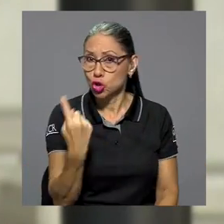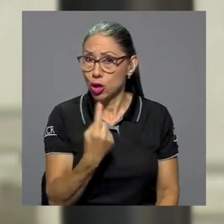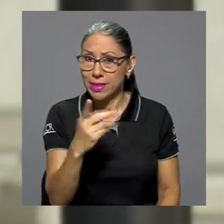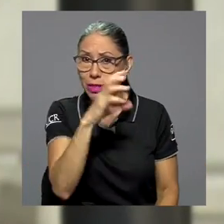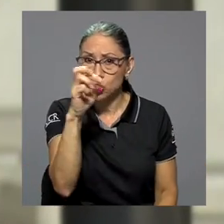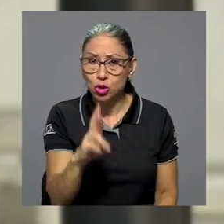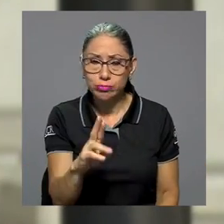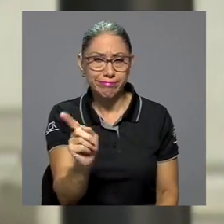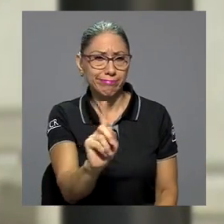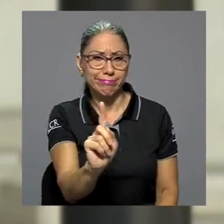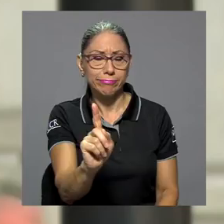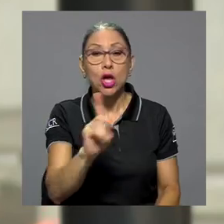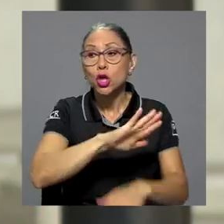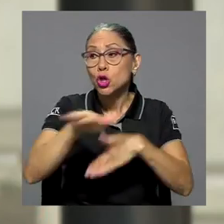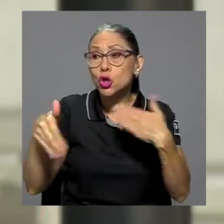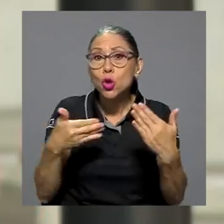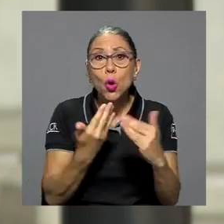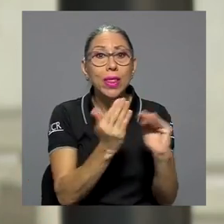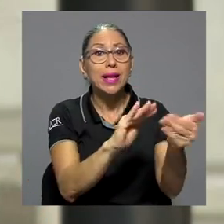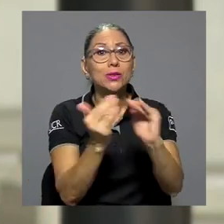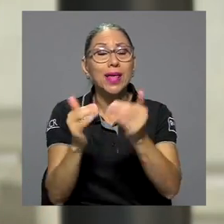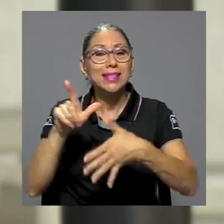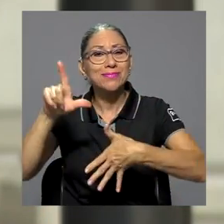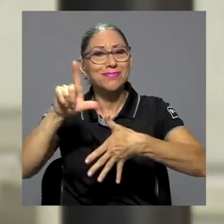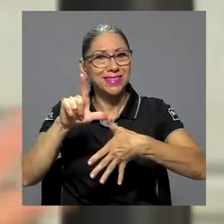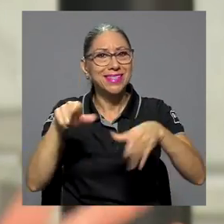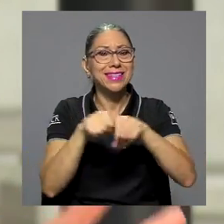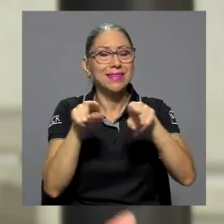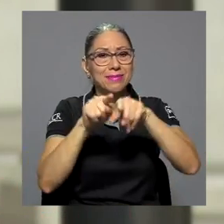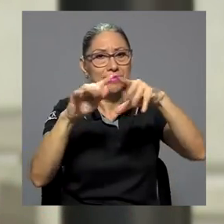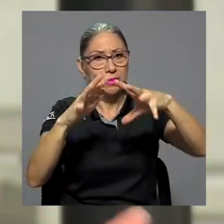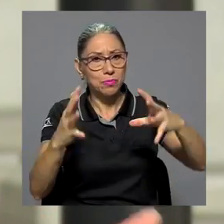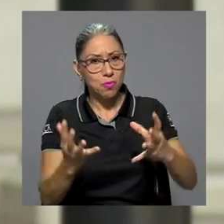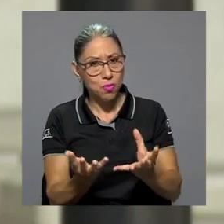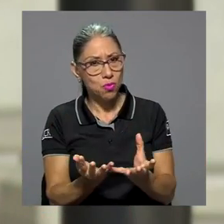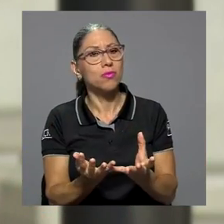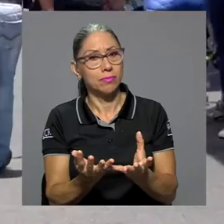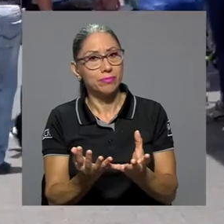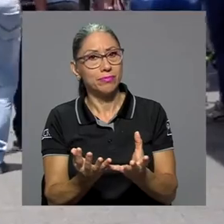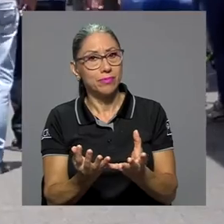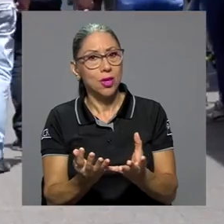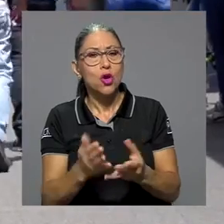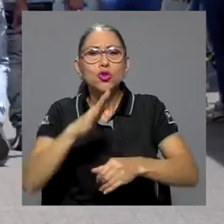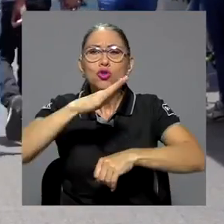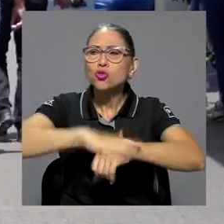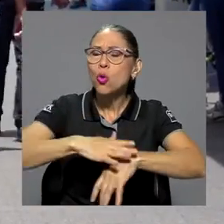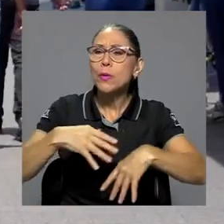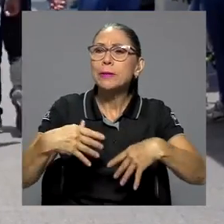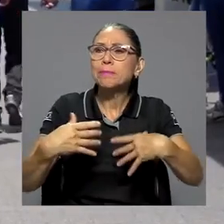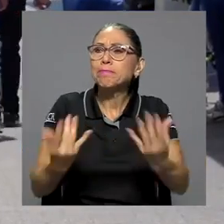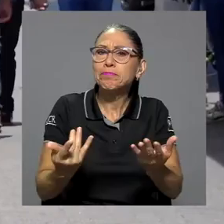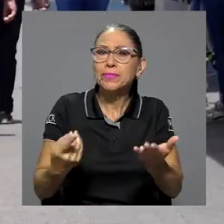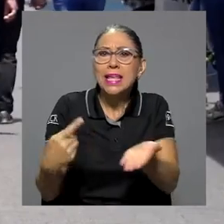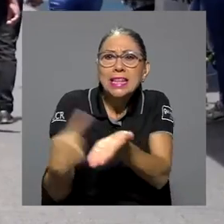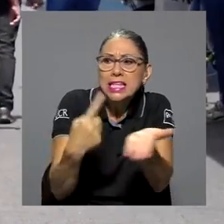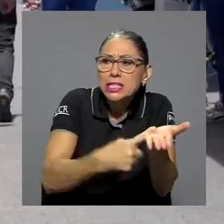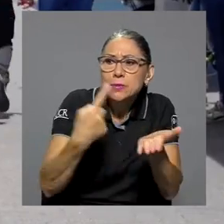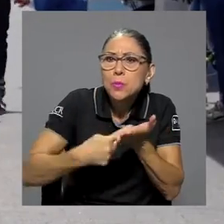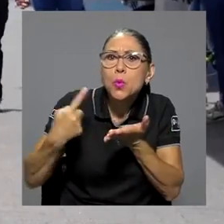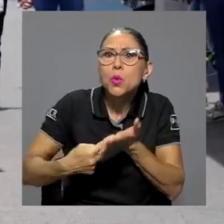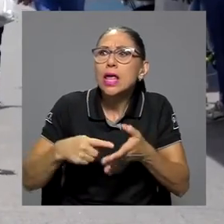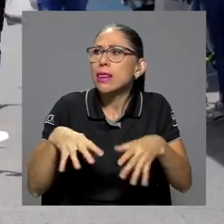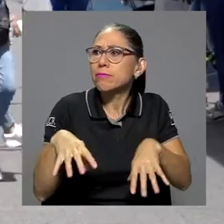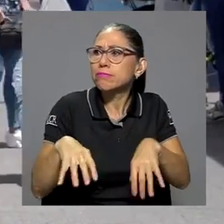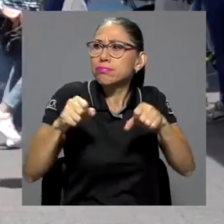Costa Rica sino en todas las ciudades de América Latina y gran parte de las ciudades del mundo alrededor de la disputa